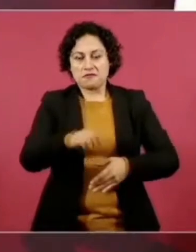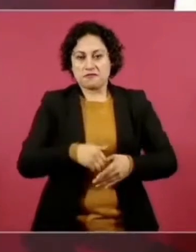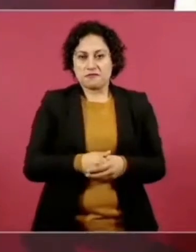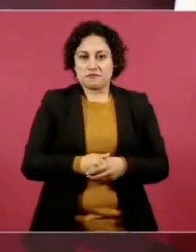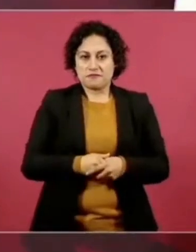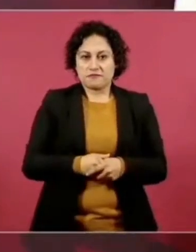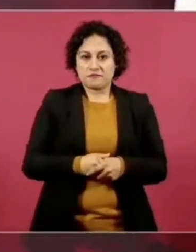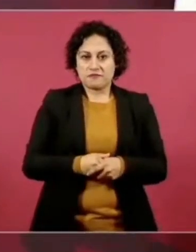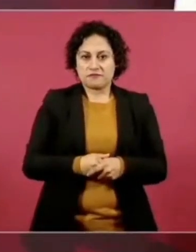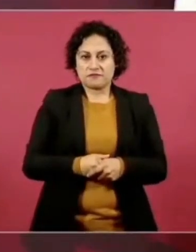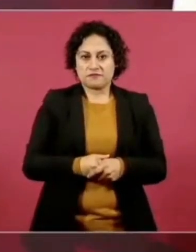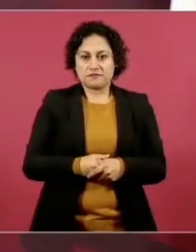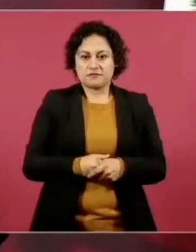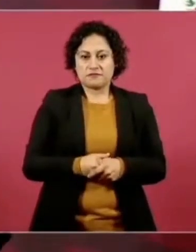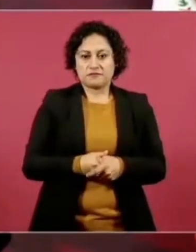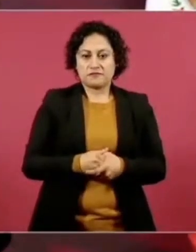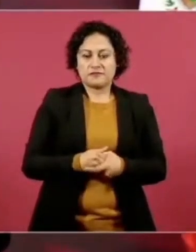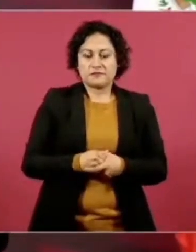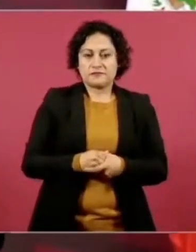Y ya ves,